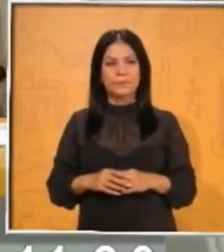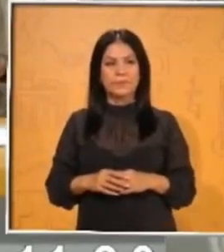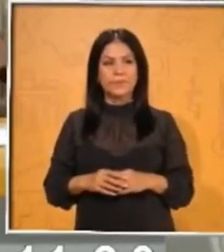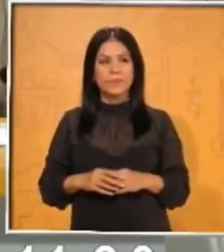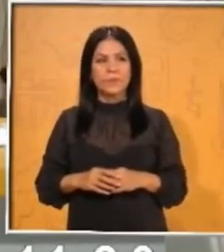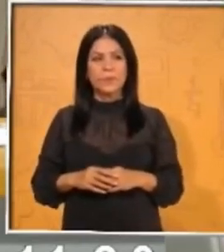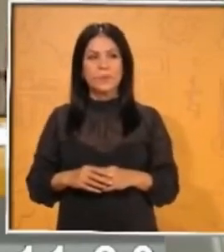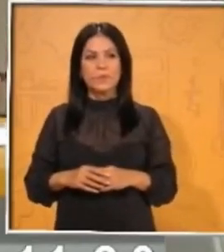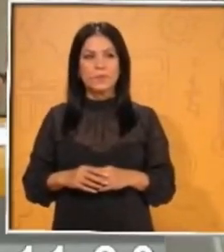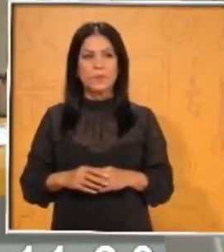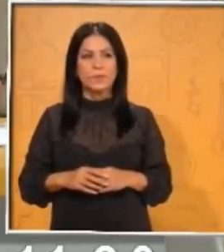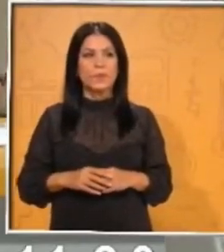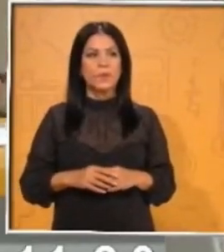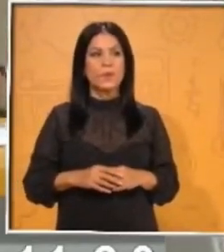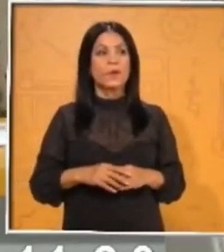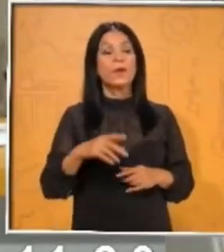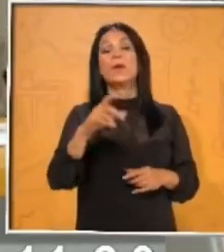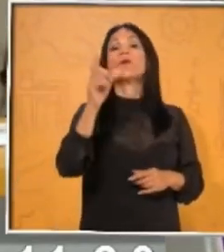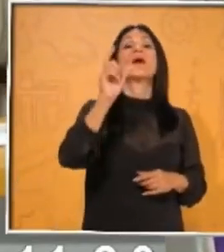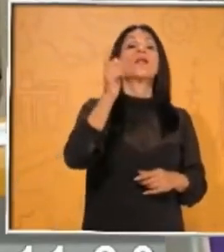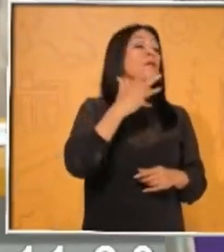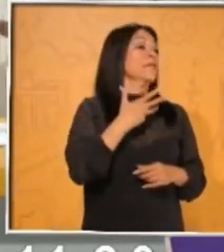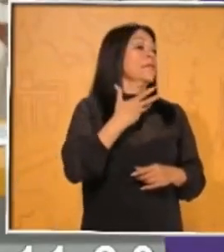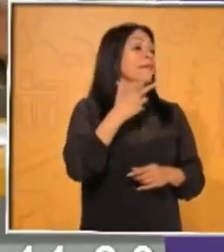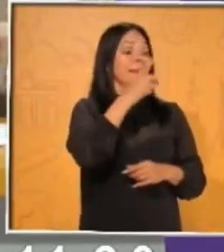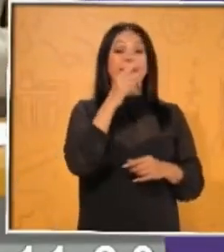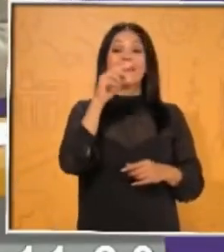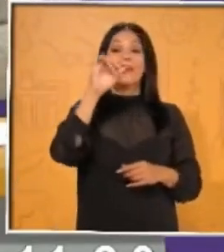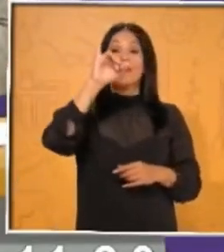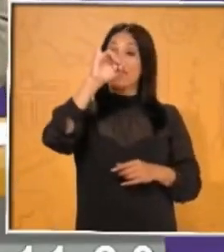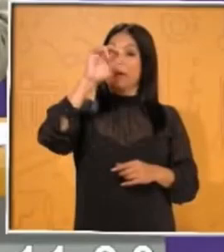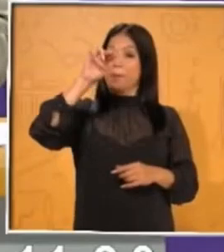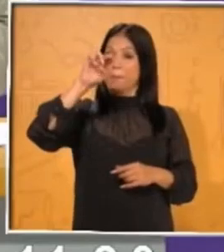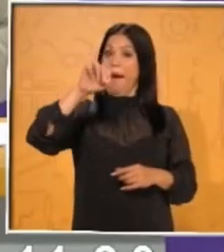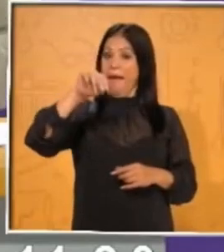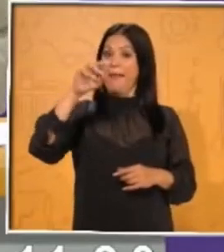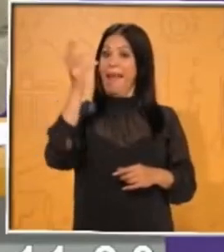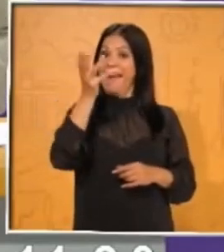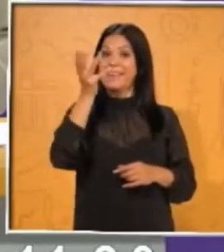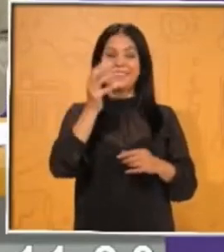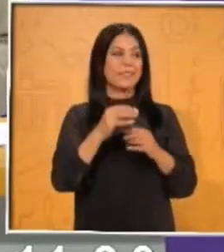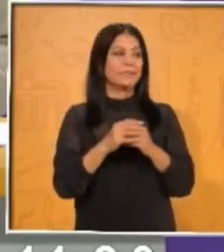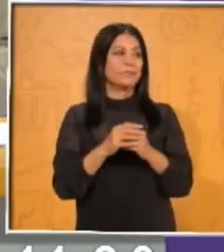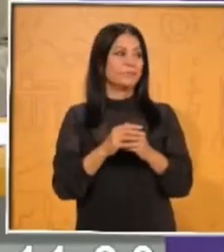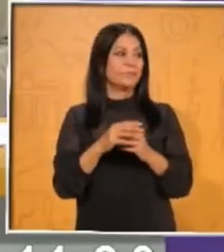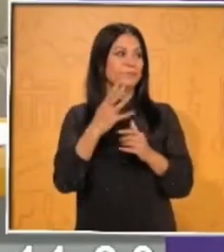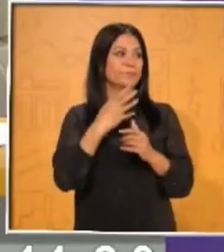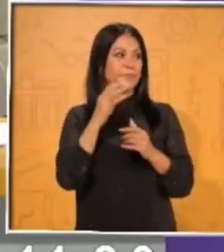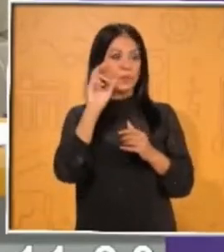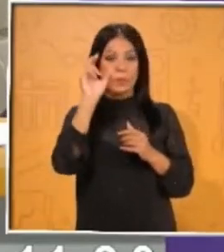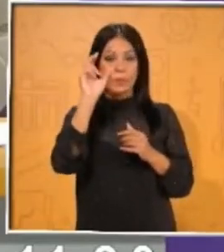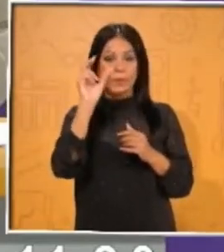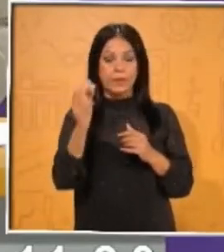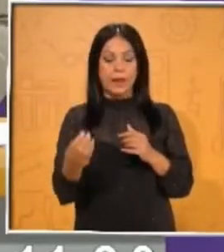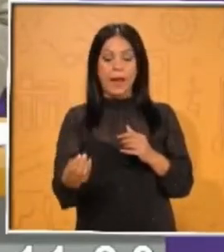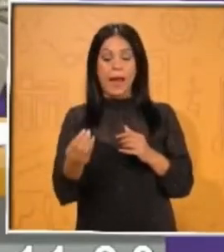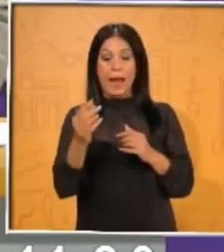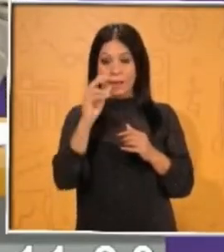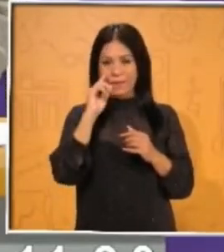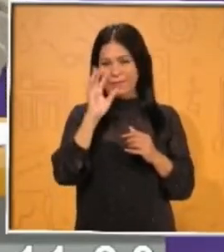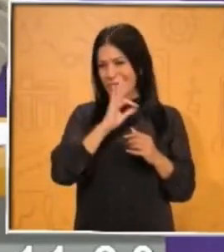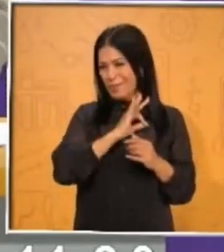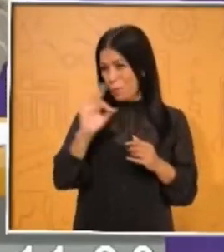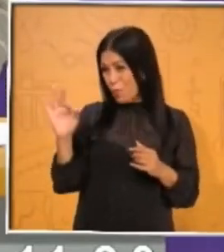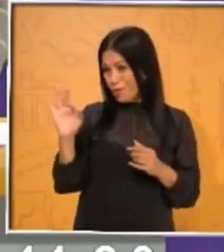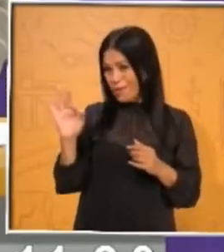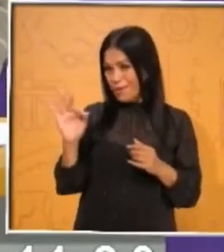que normalmente hacemos cuando tenemos imanes, es este que ustedes van a ver, si pueden acercar ahorita aquí a la mesa. Yo tengo un imán aquí y algo que a veces hacemos es